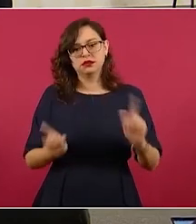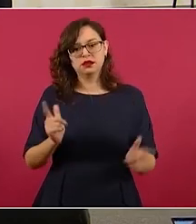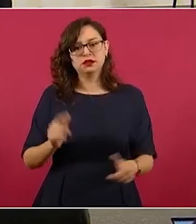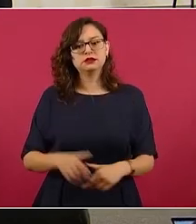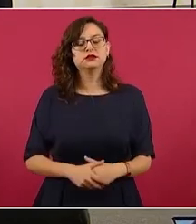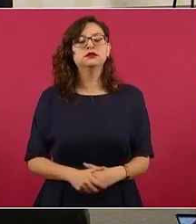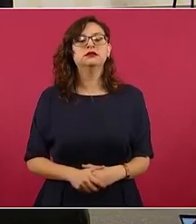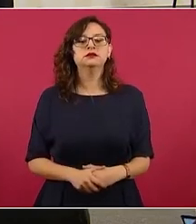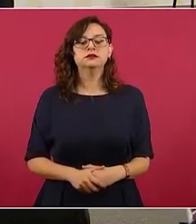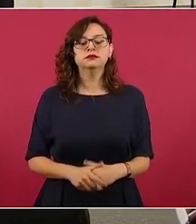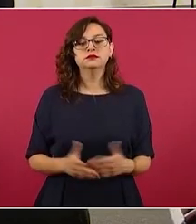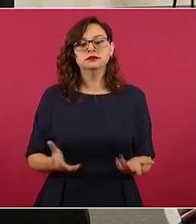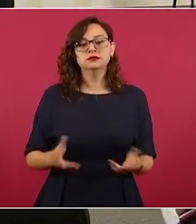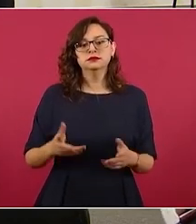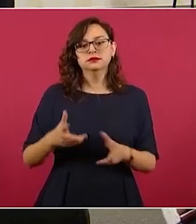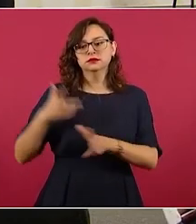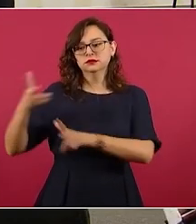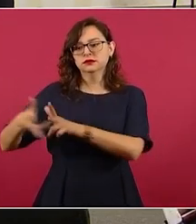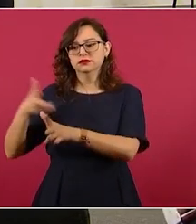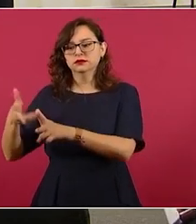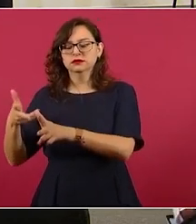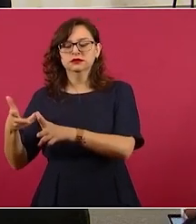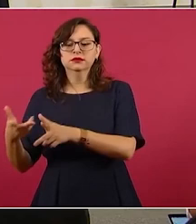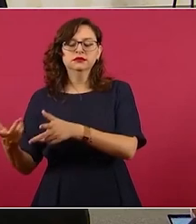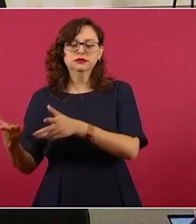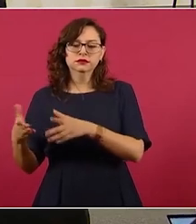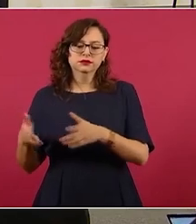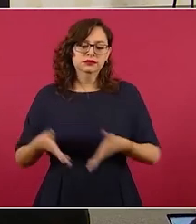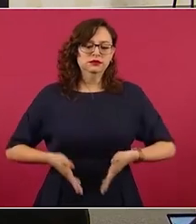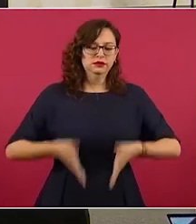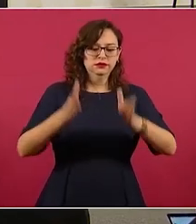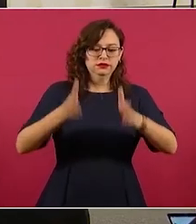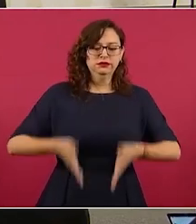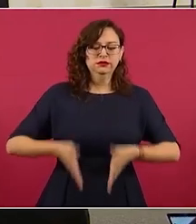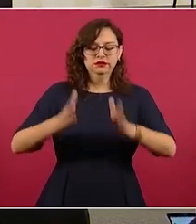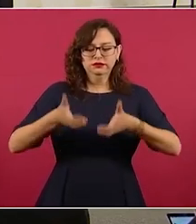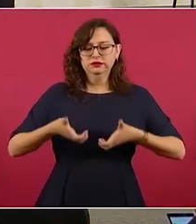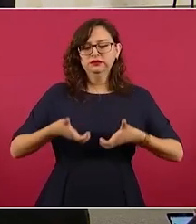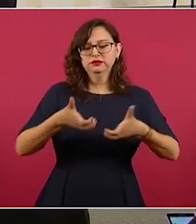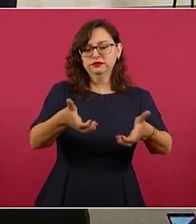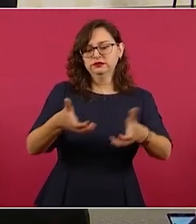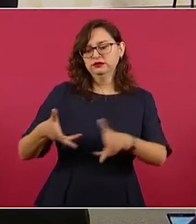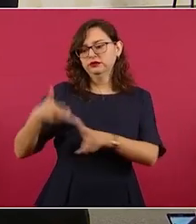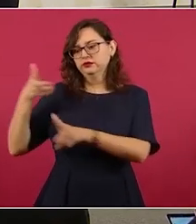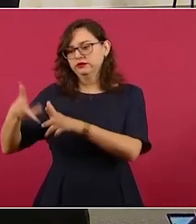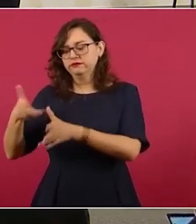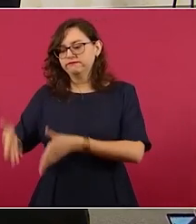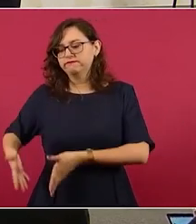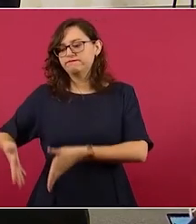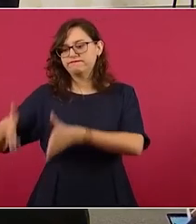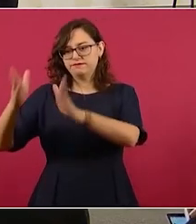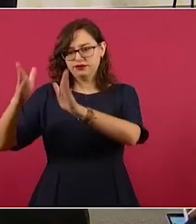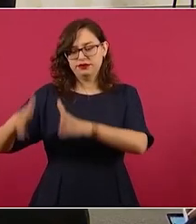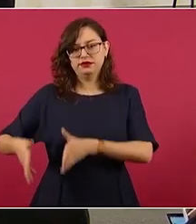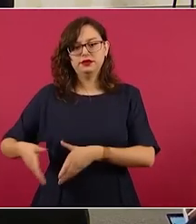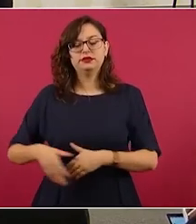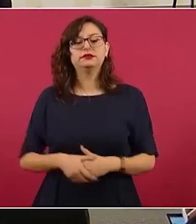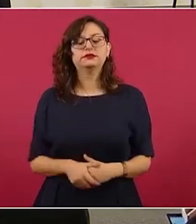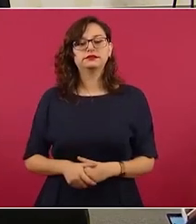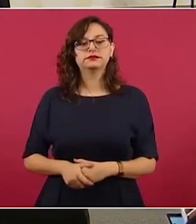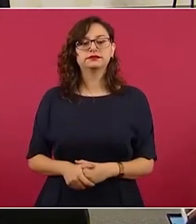paralelamente a la vía de ferrocarril que en ocasiones se utiliza en el trasiego de migrantes irregulares